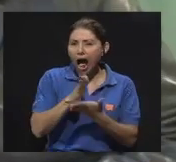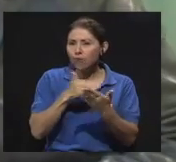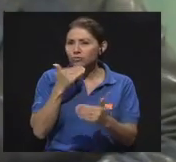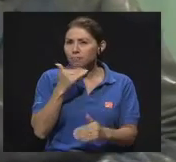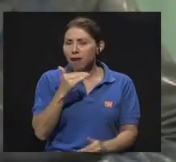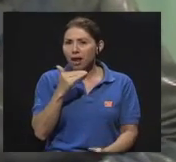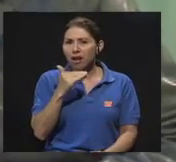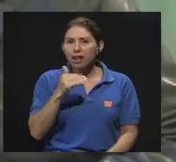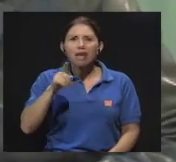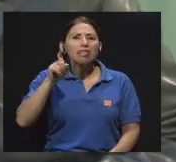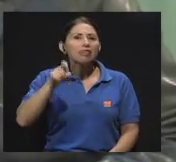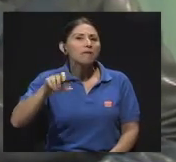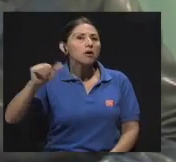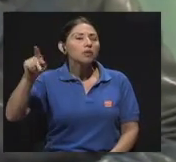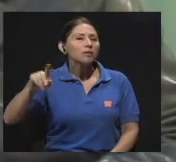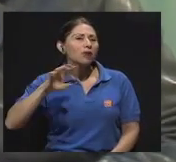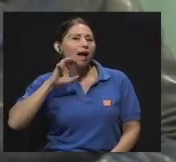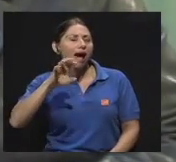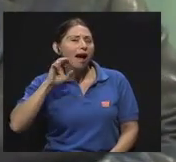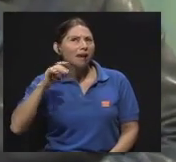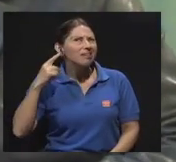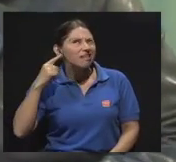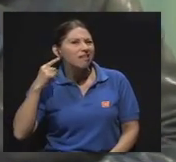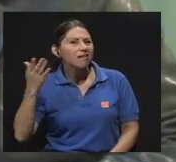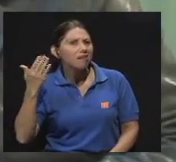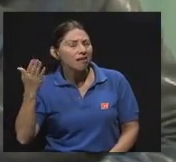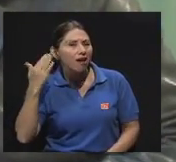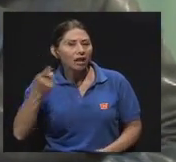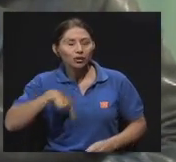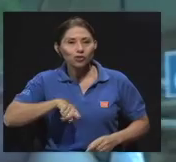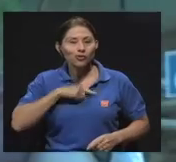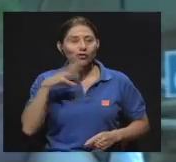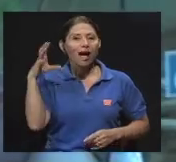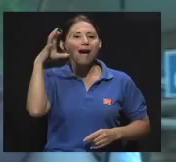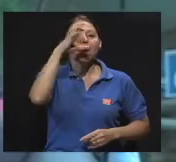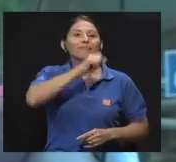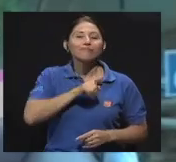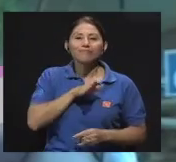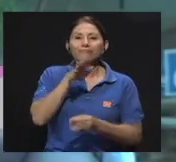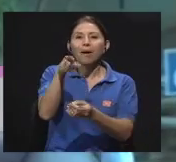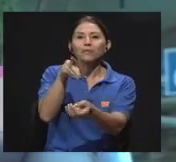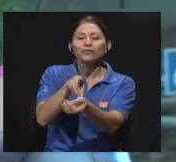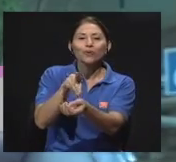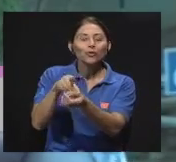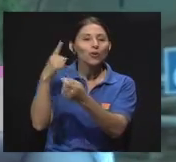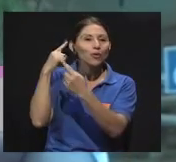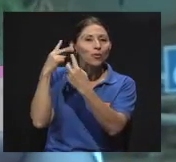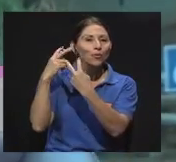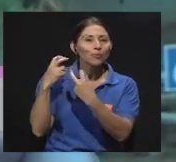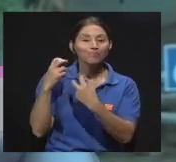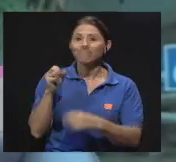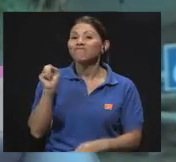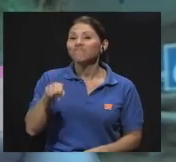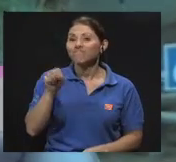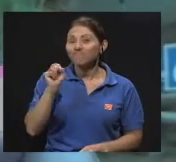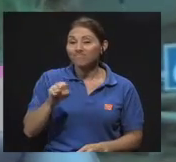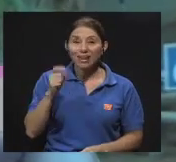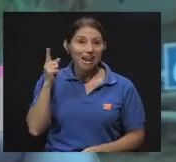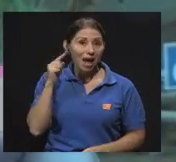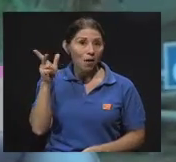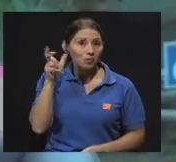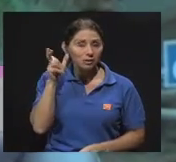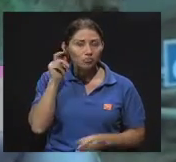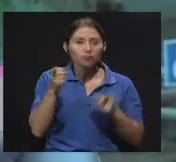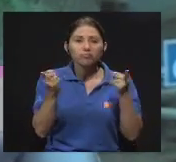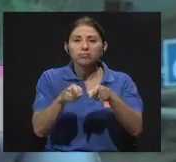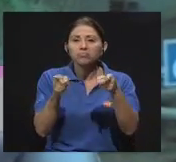gritar y ya ahí nos pellizcamos y vamos a consulta. ¿Cómo no? Mire, la audición es un problema que afecta, que no respeta edades.